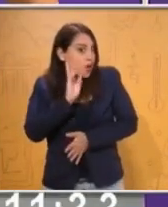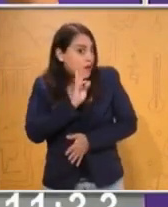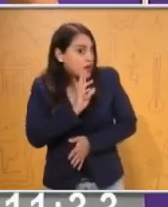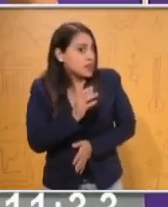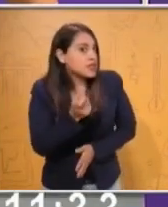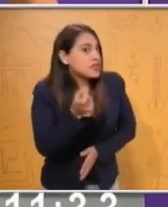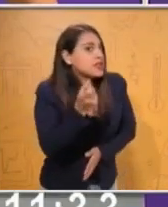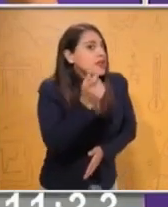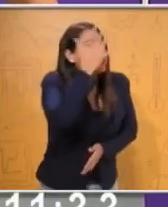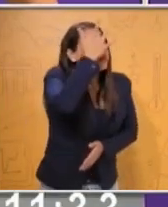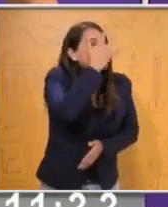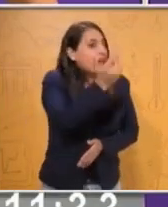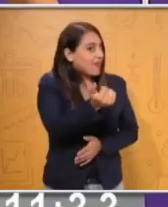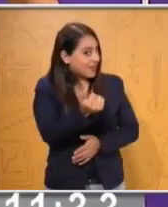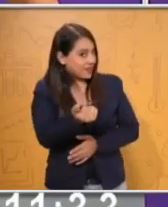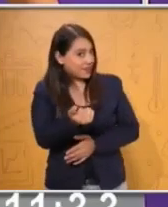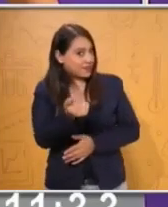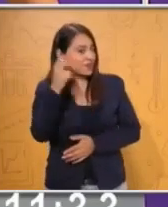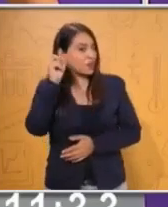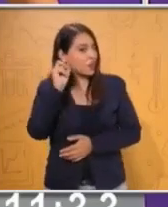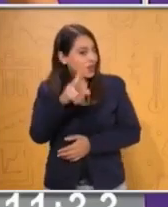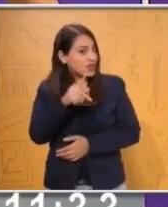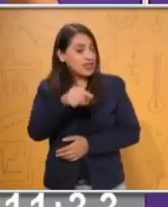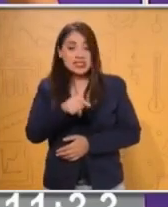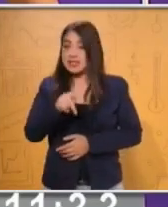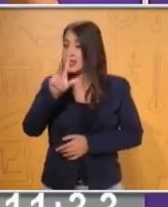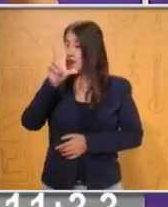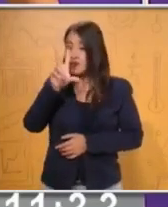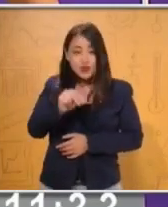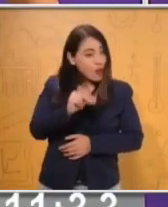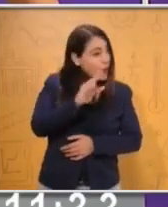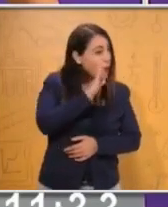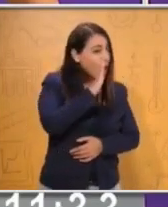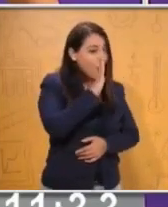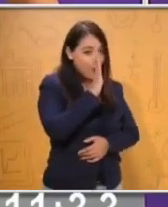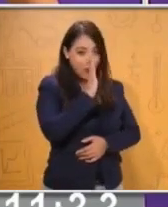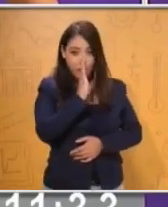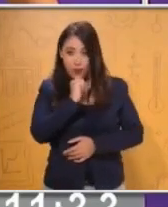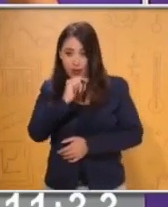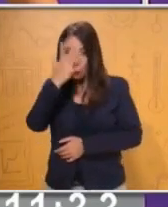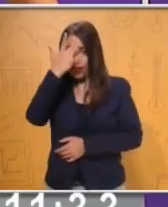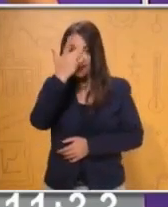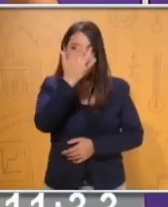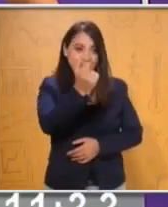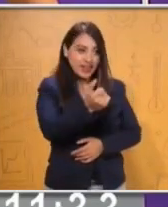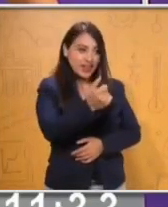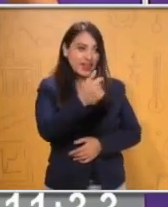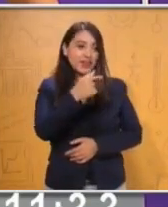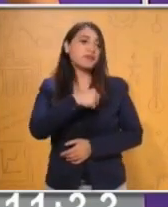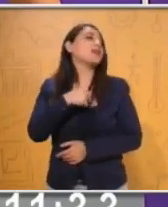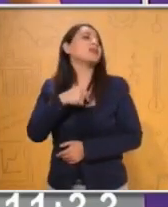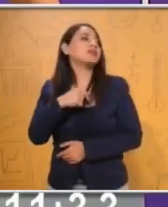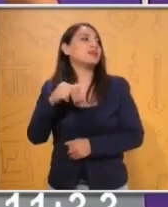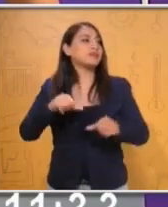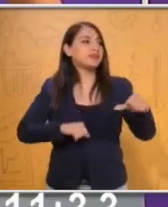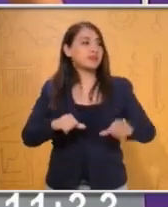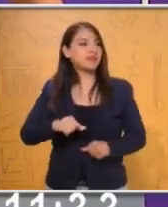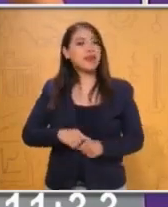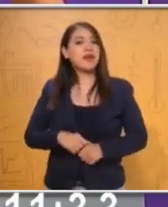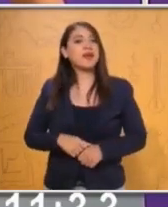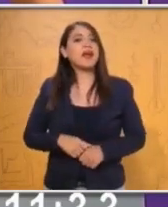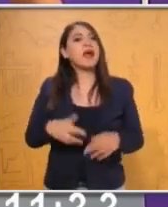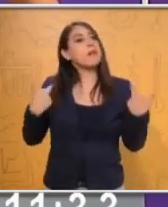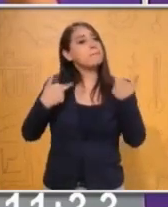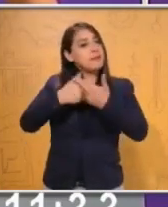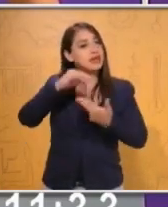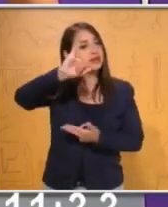un pequeño ejercicio, ¿ok? Entonces los maestros nos van a ayudar y yo también ahorita paso con ellos. Y el maestro Jorge, pues nos va